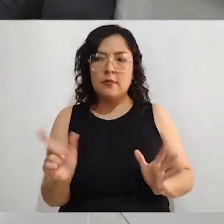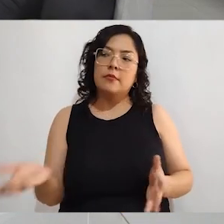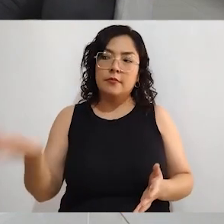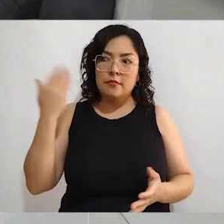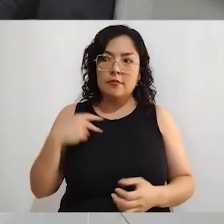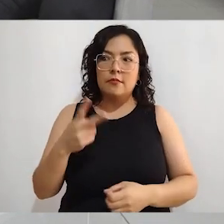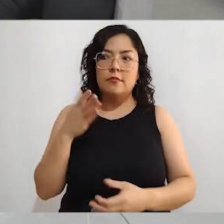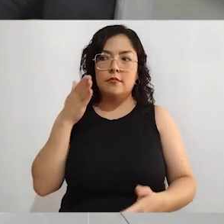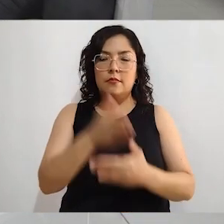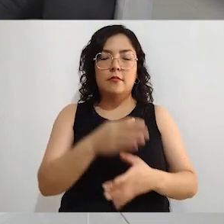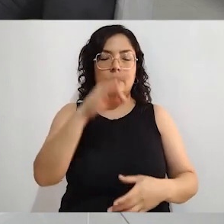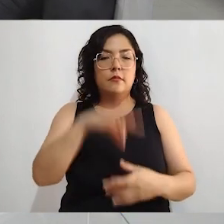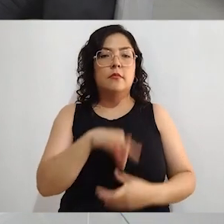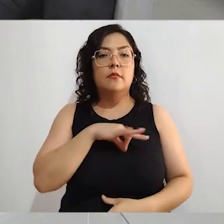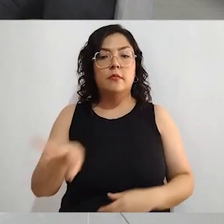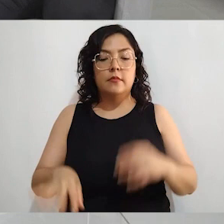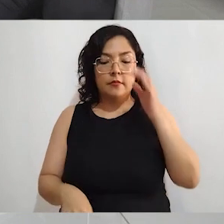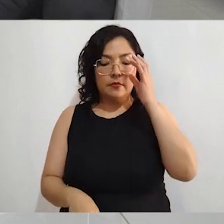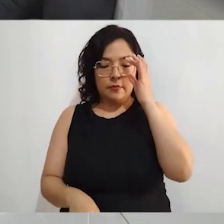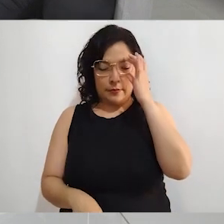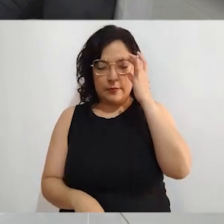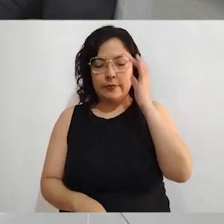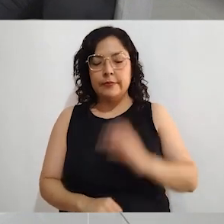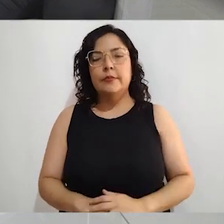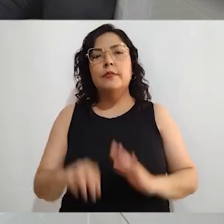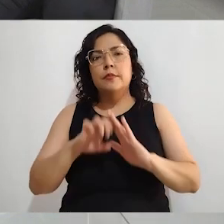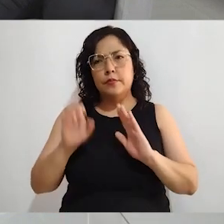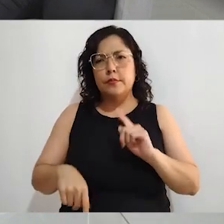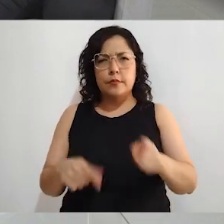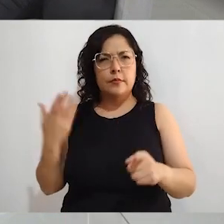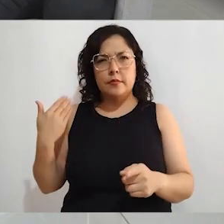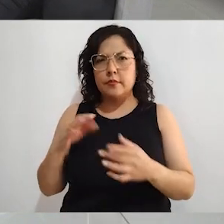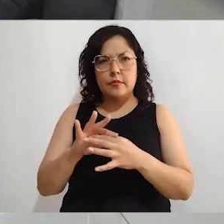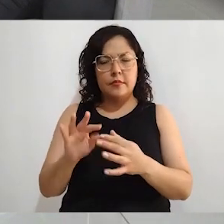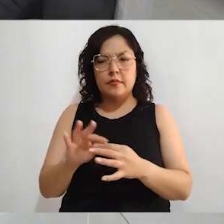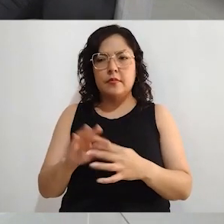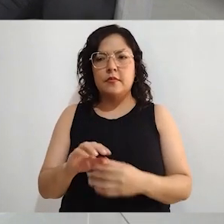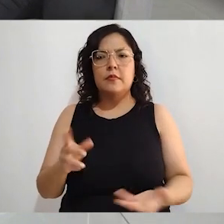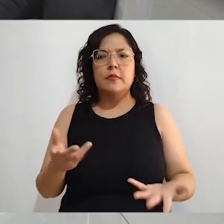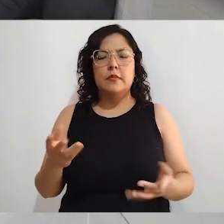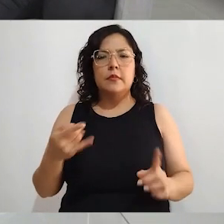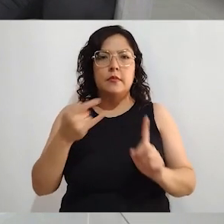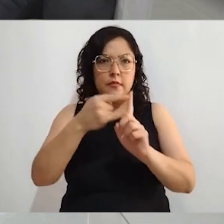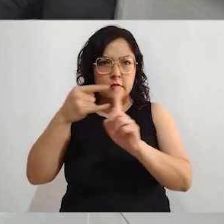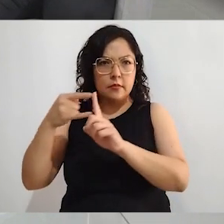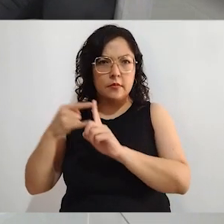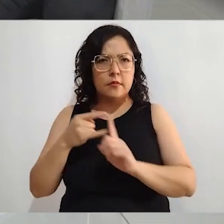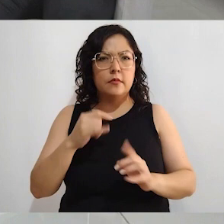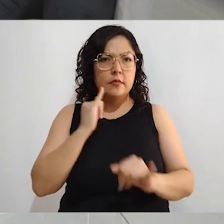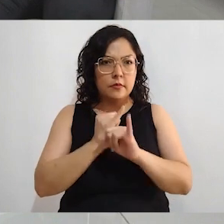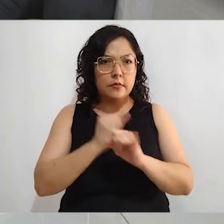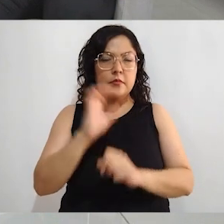actividades todos los proyectos, los webinars, paneles, pero además del Instituto Nacional